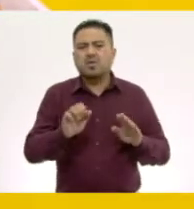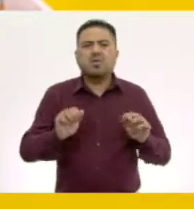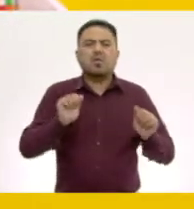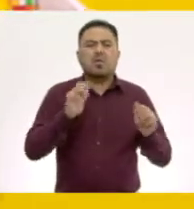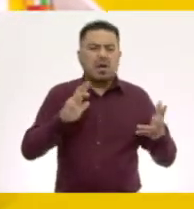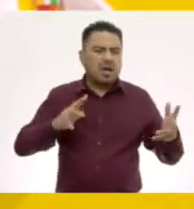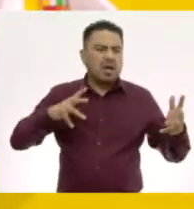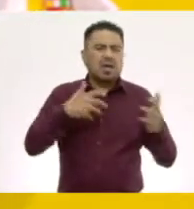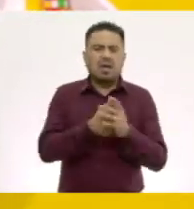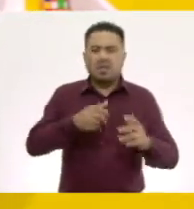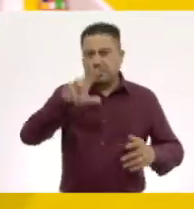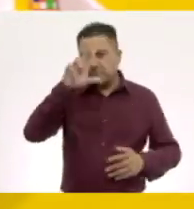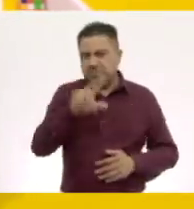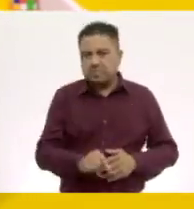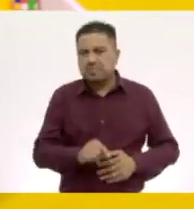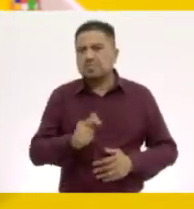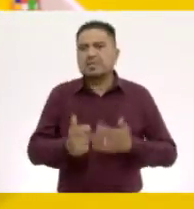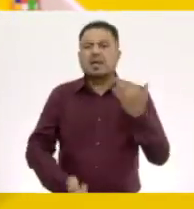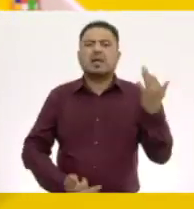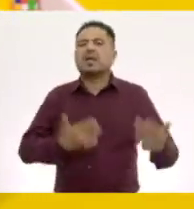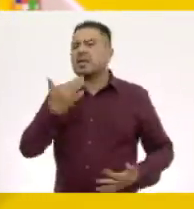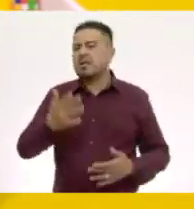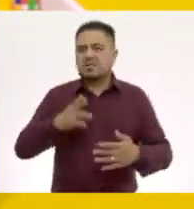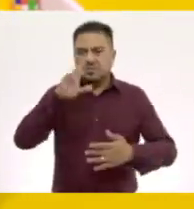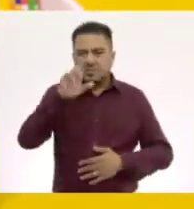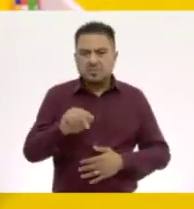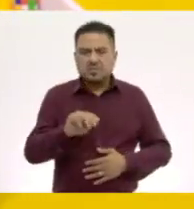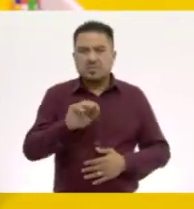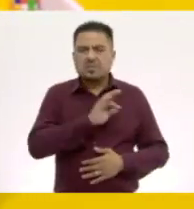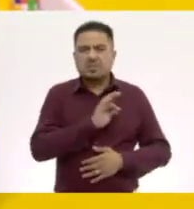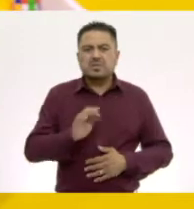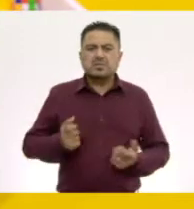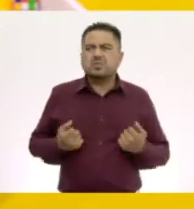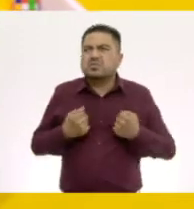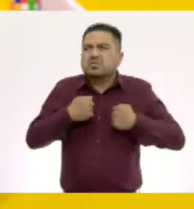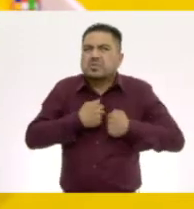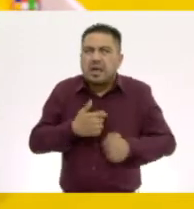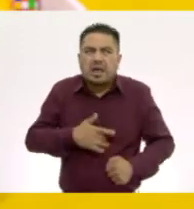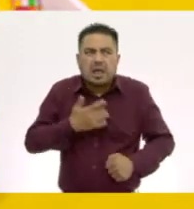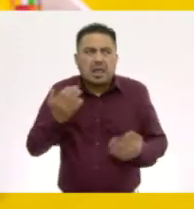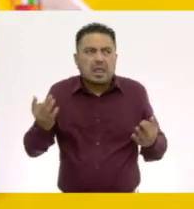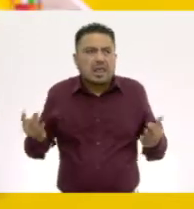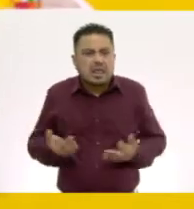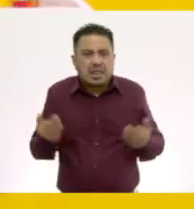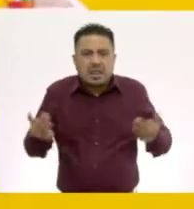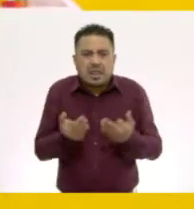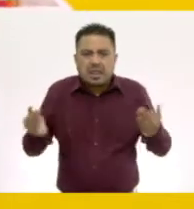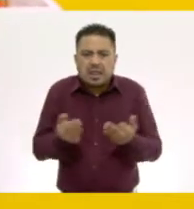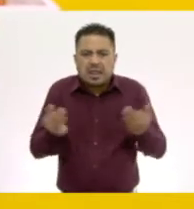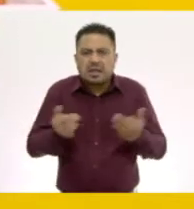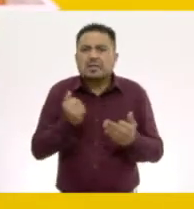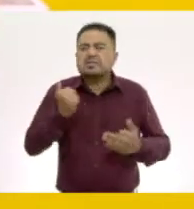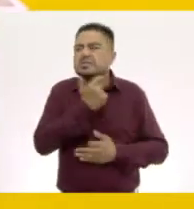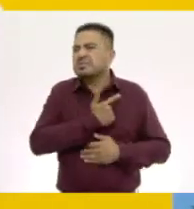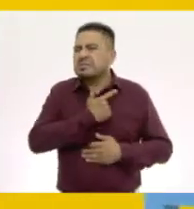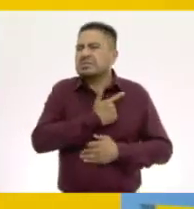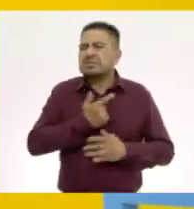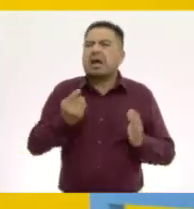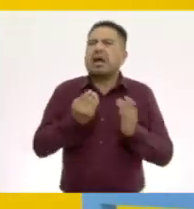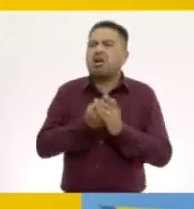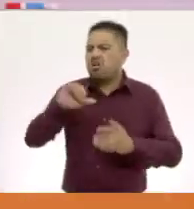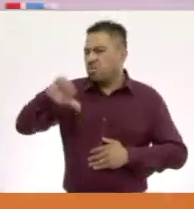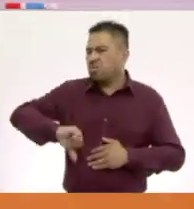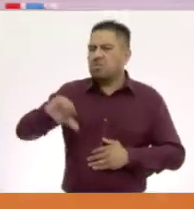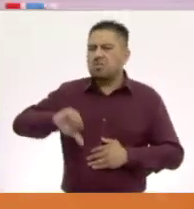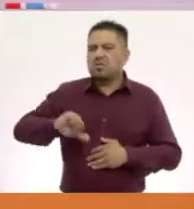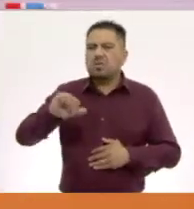chocar, de no quemarnos, de ponernos un suéter cuando hace frío? Me ha gustado mucho la clase de